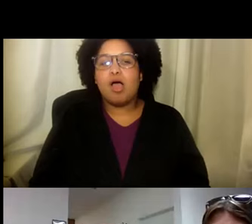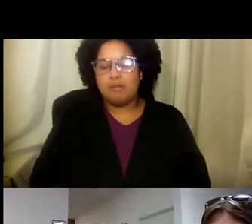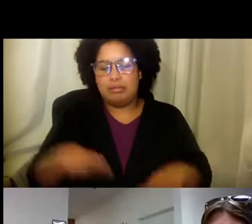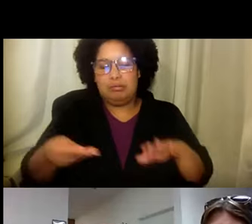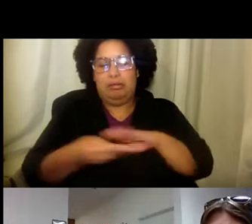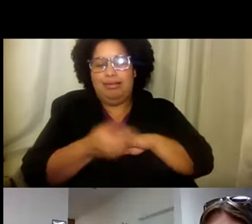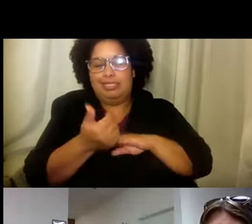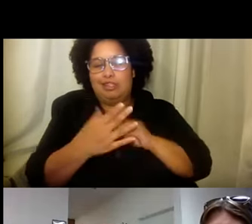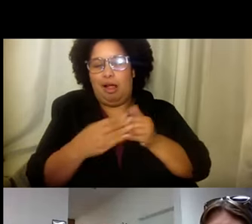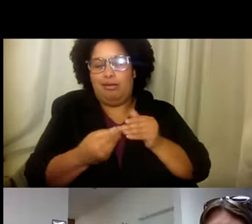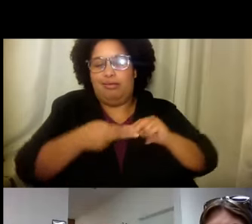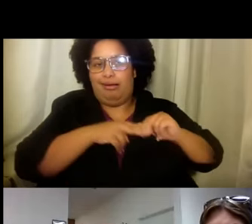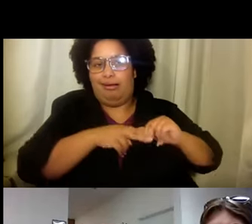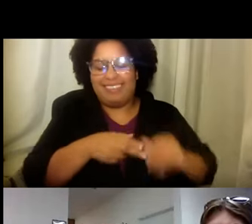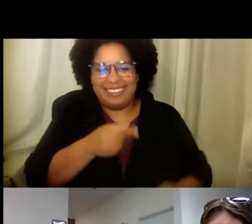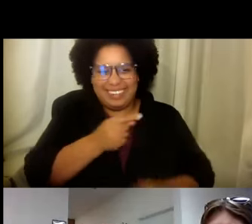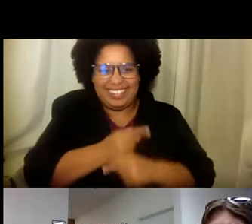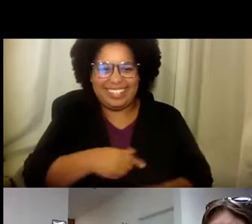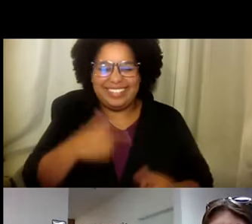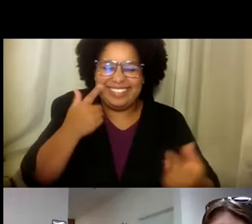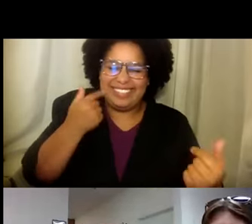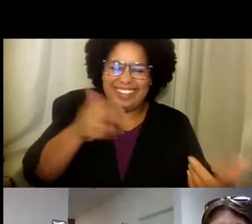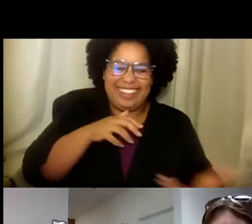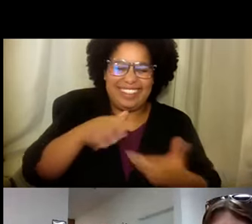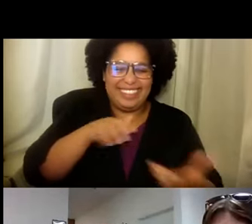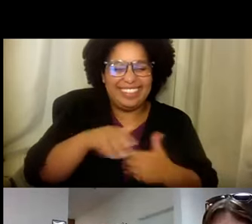Otros 10 dólares te va a costar ese comentario Esteban.